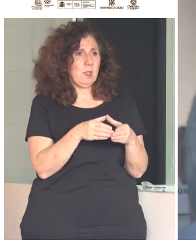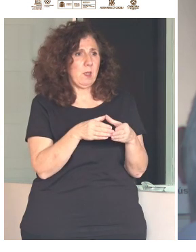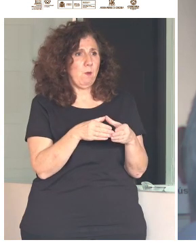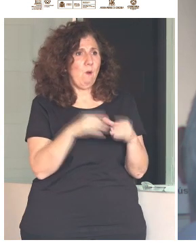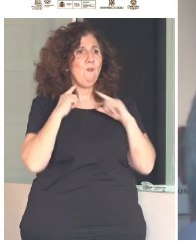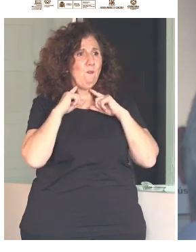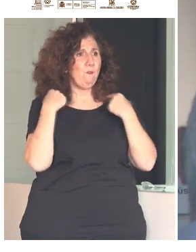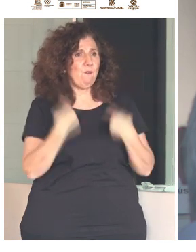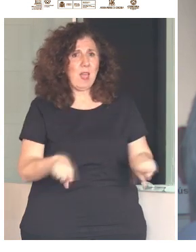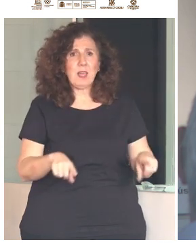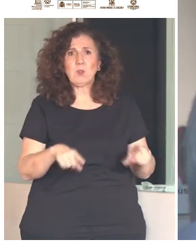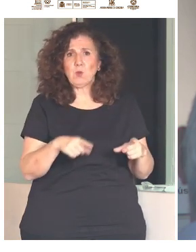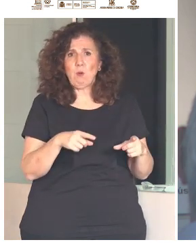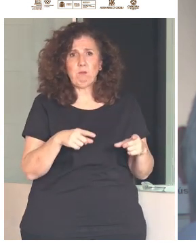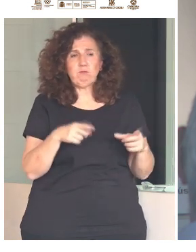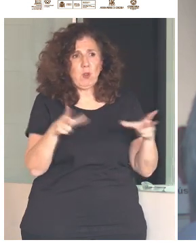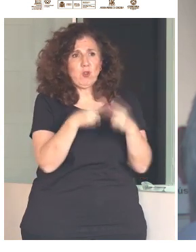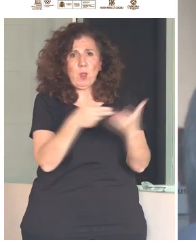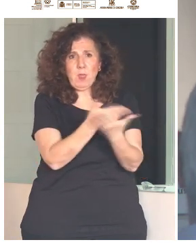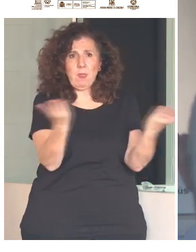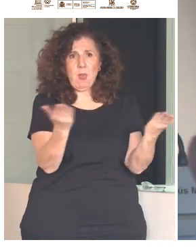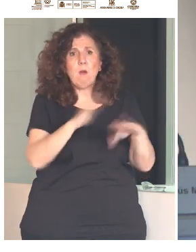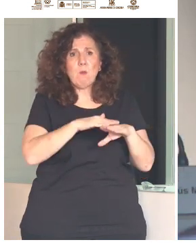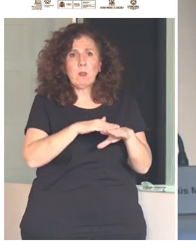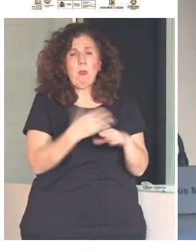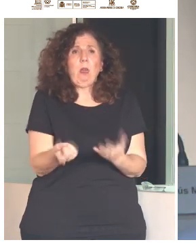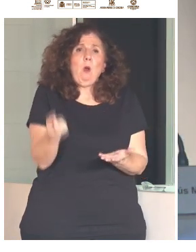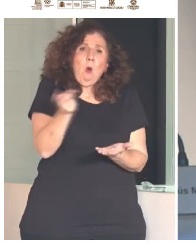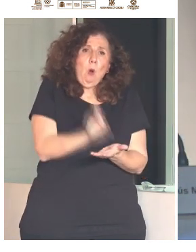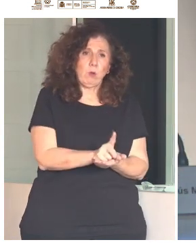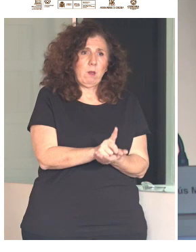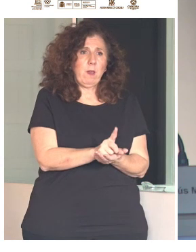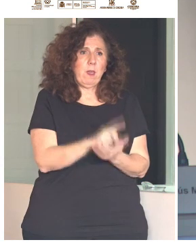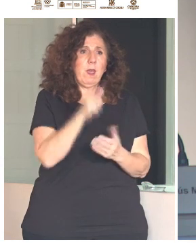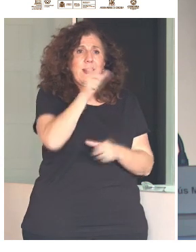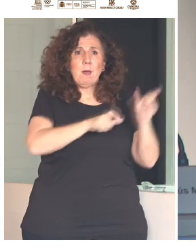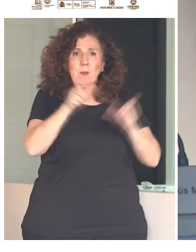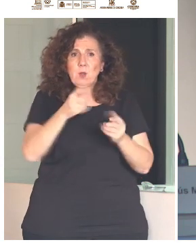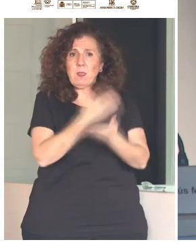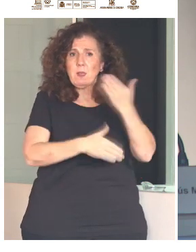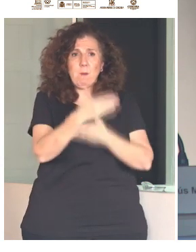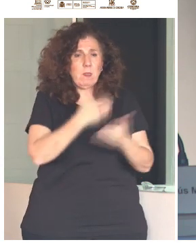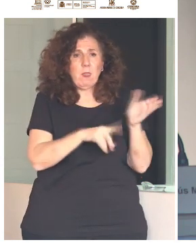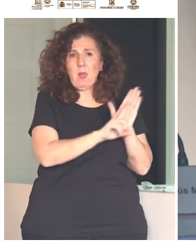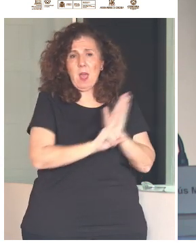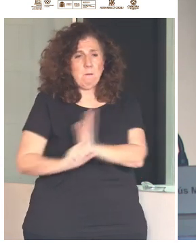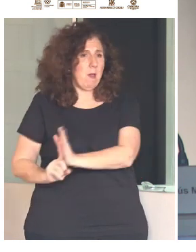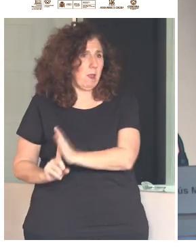porque por una parte nos vuelve a situar a las personas con discapacidad en la periferia de las políticas públicas